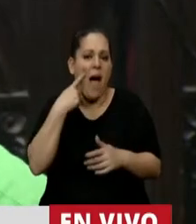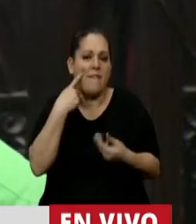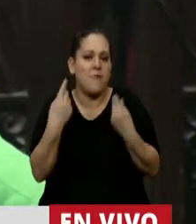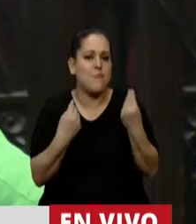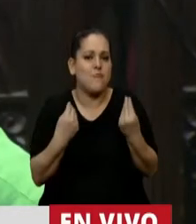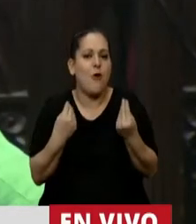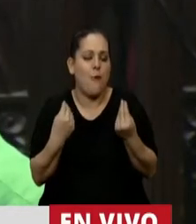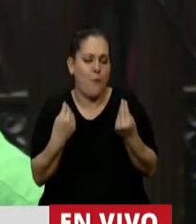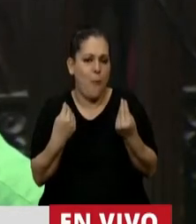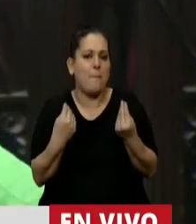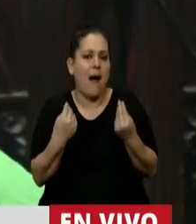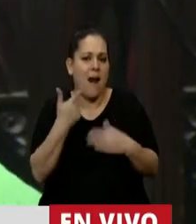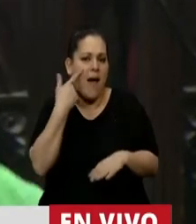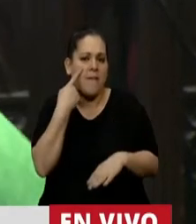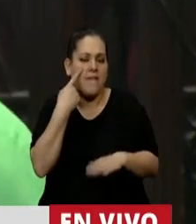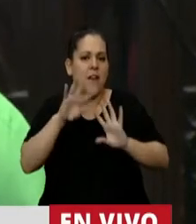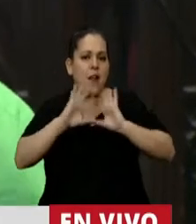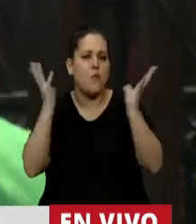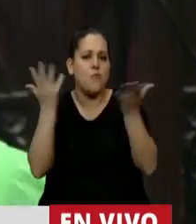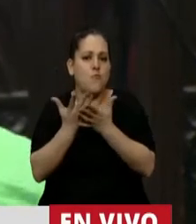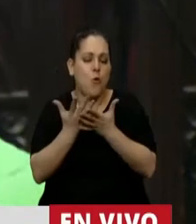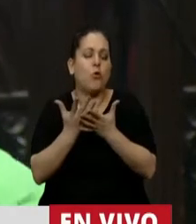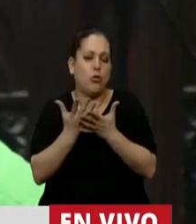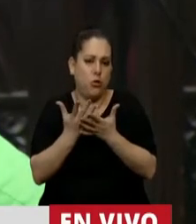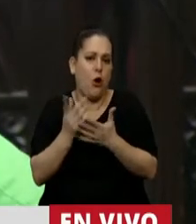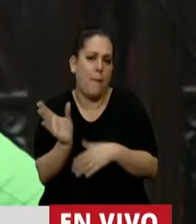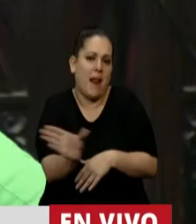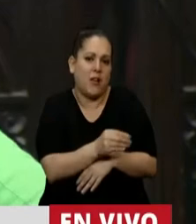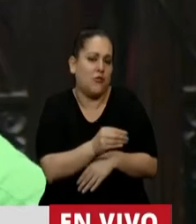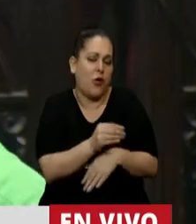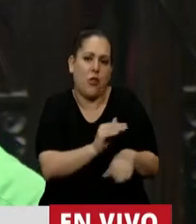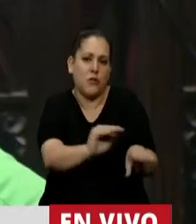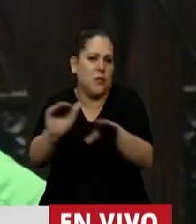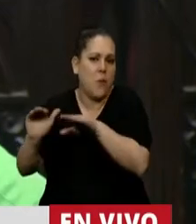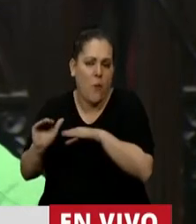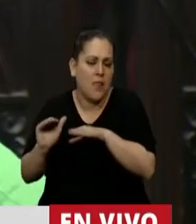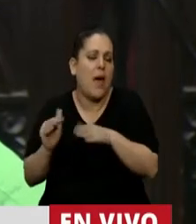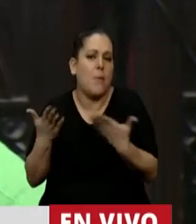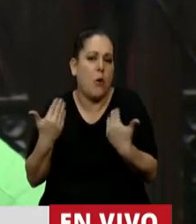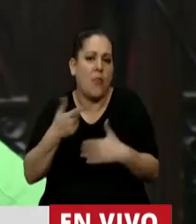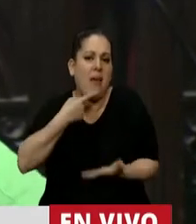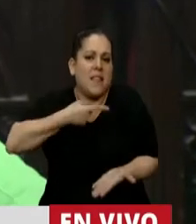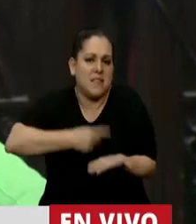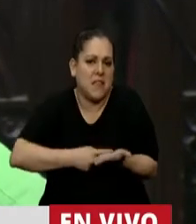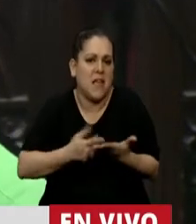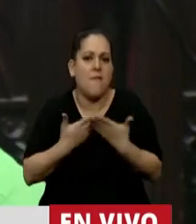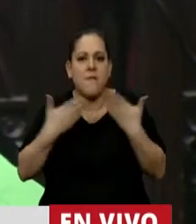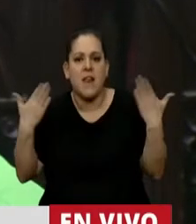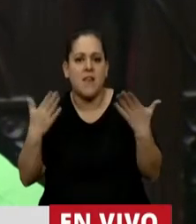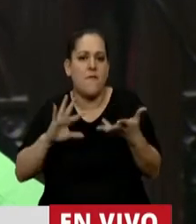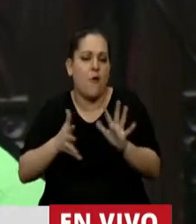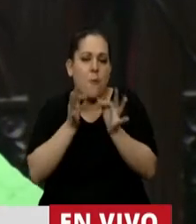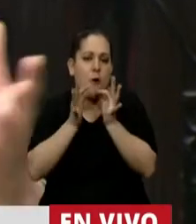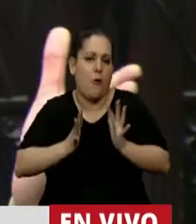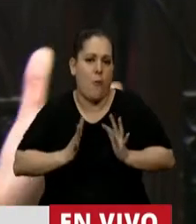básicamente a vivir en un mundo y en un planeta en el que todos y todas tengamos la posibilidad de elegir la felicidad a nuestra manera